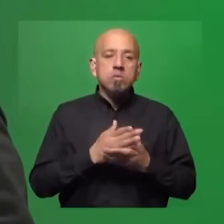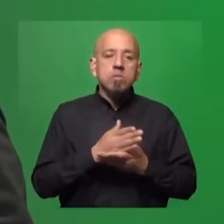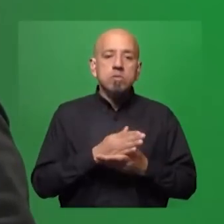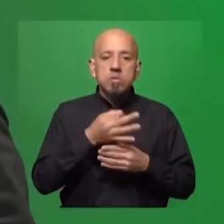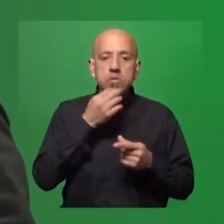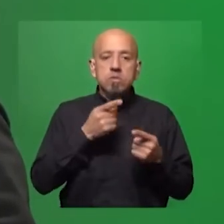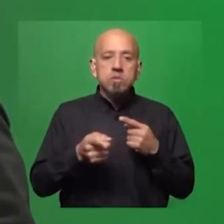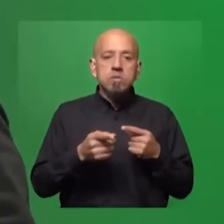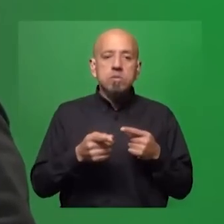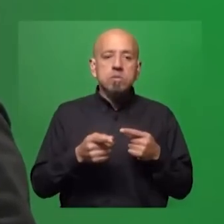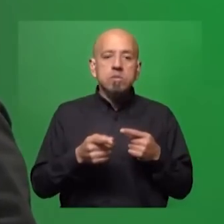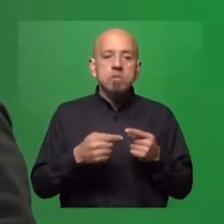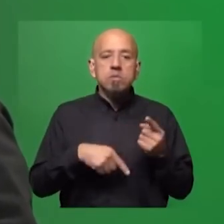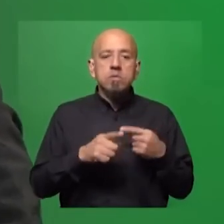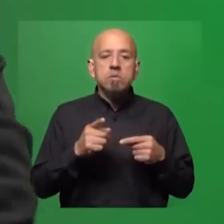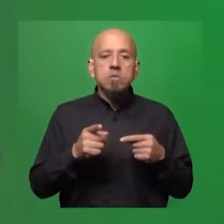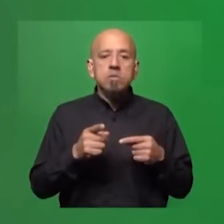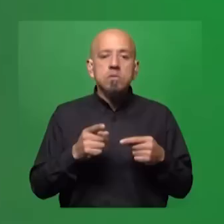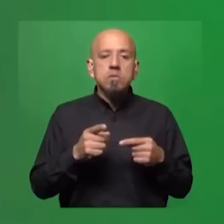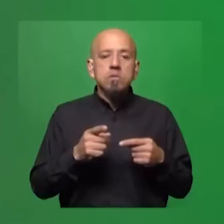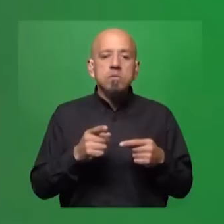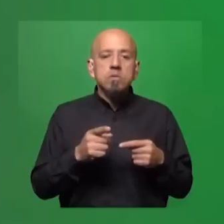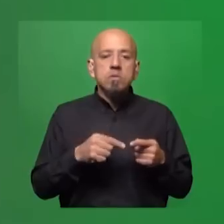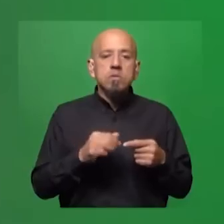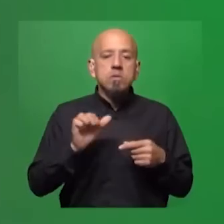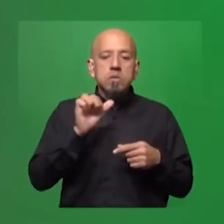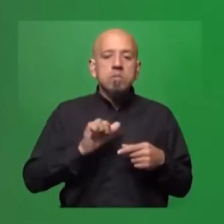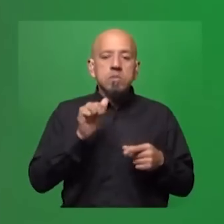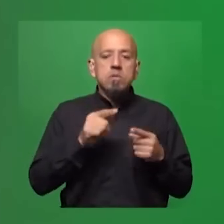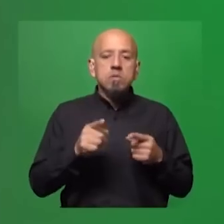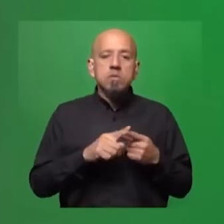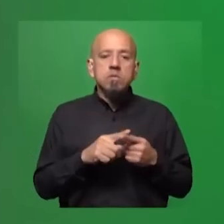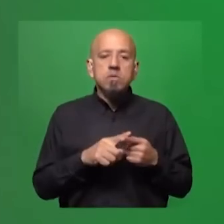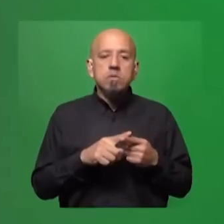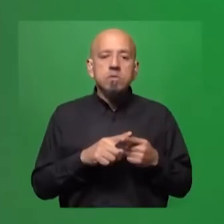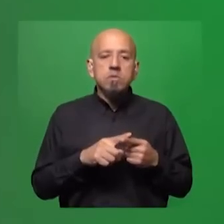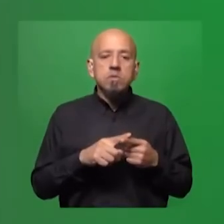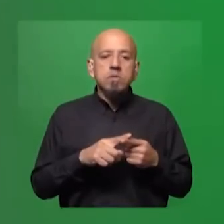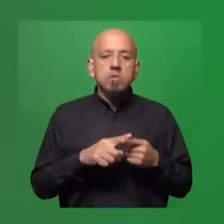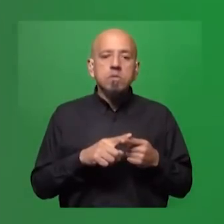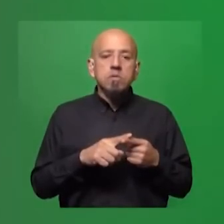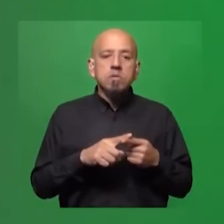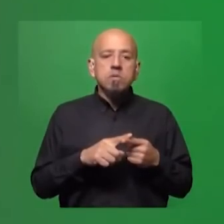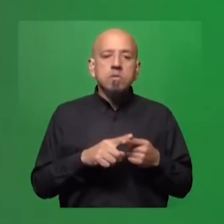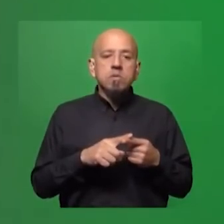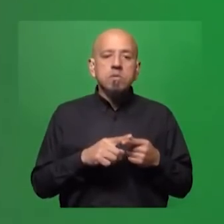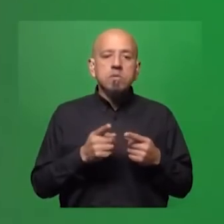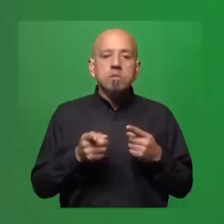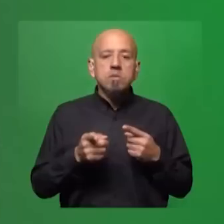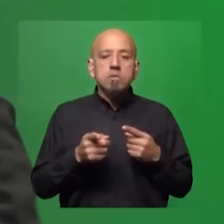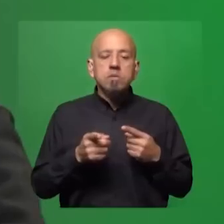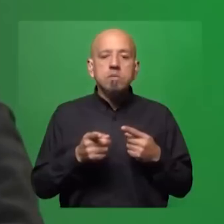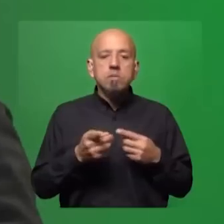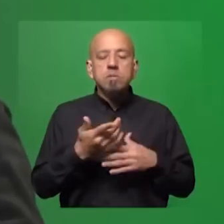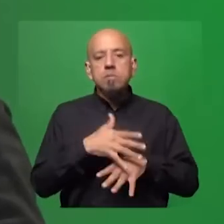es sustantivo en la globalización, que es la empresa multinacional, digamos. Ahora, si la integración regional es el